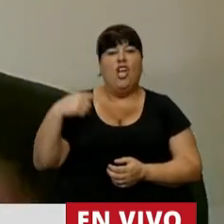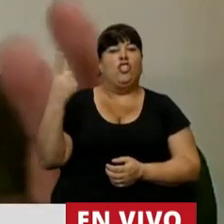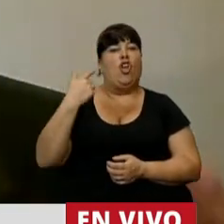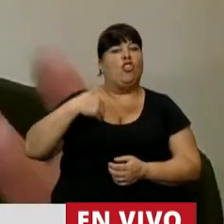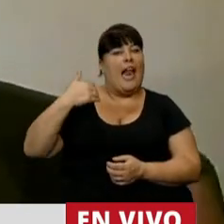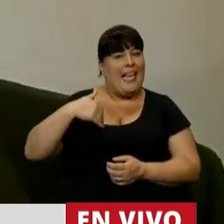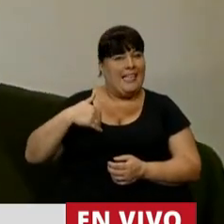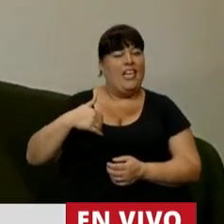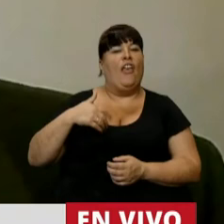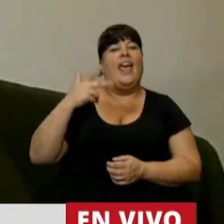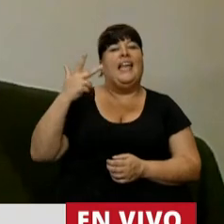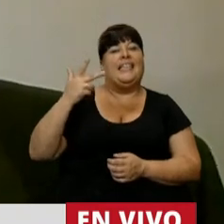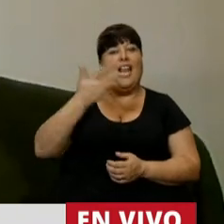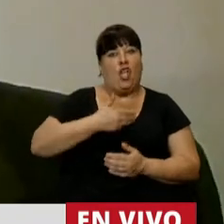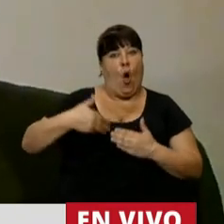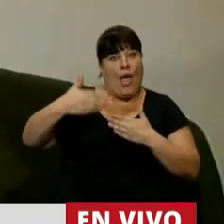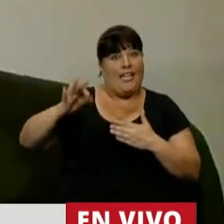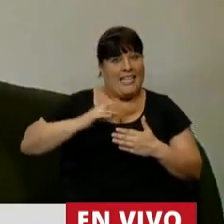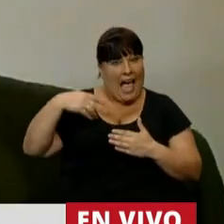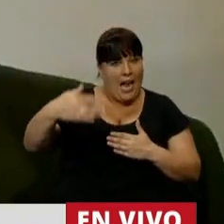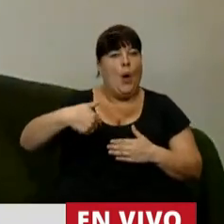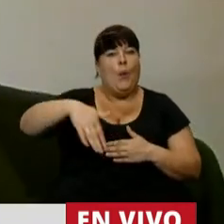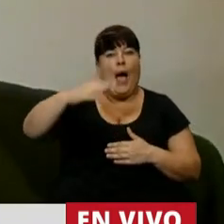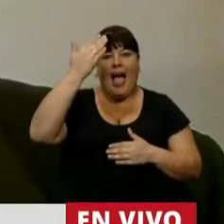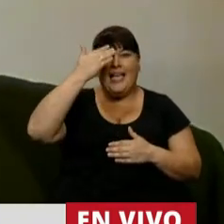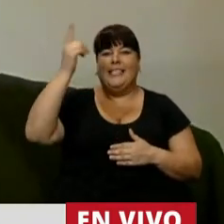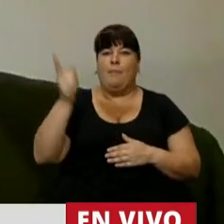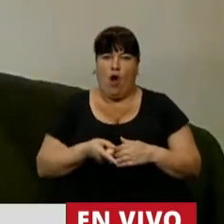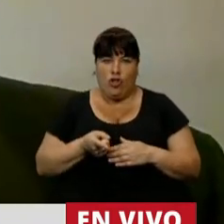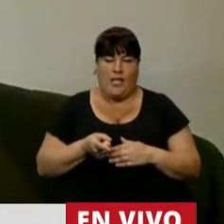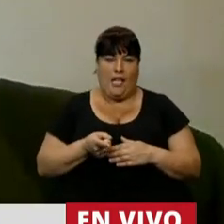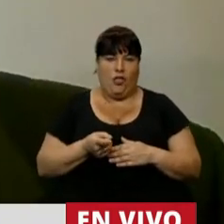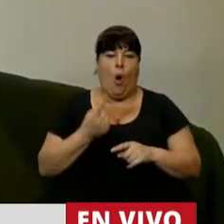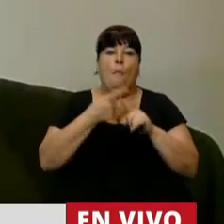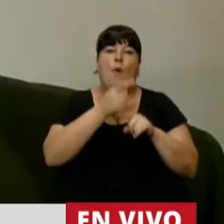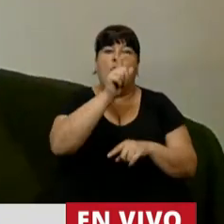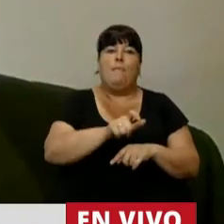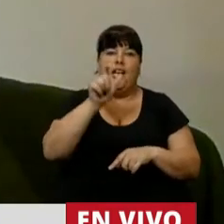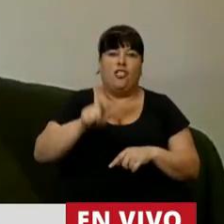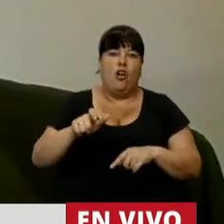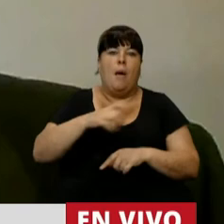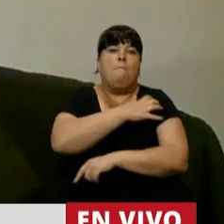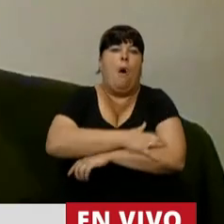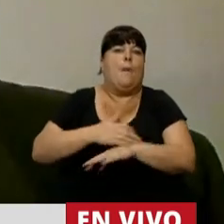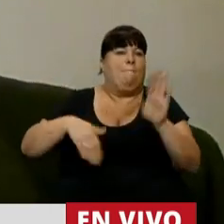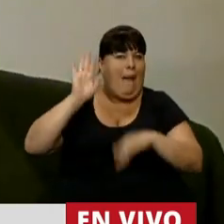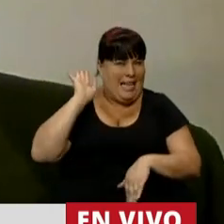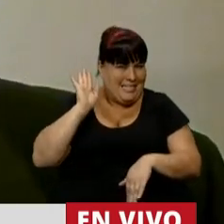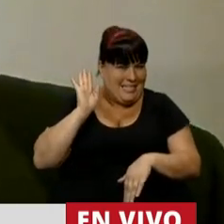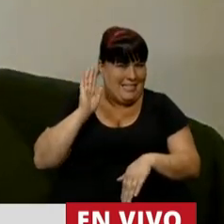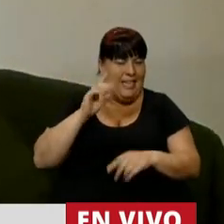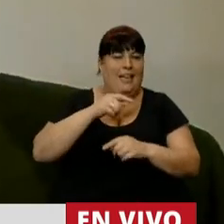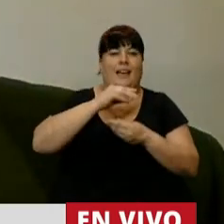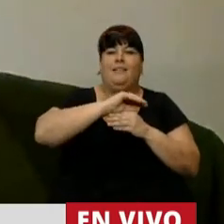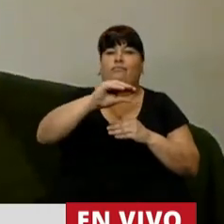argentinos después de tres periodos de gobierno van a ser un 15% por habitante más pobre con una